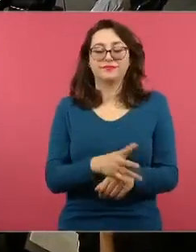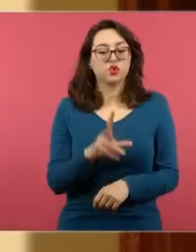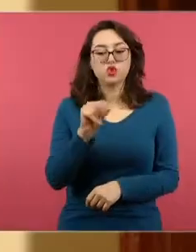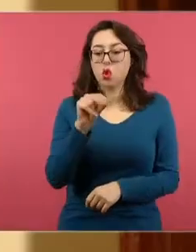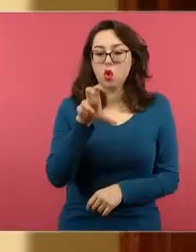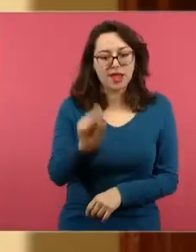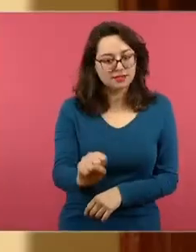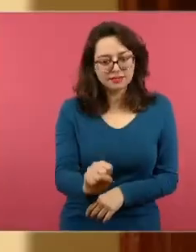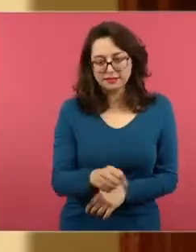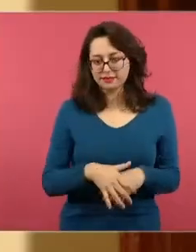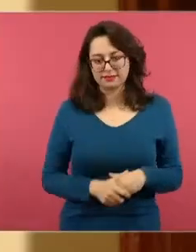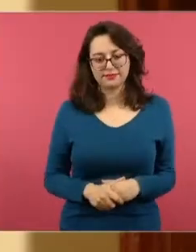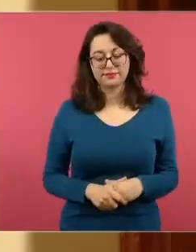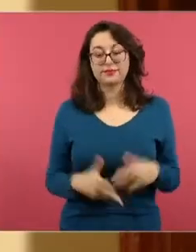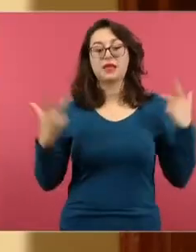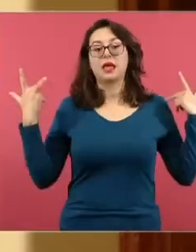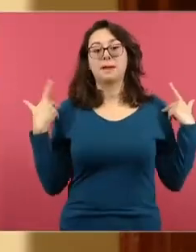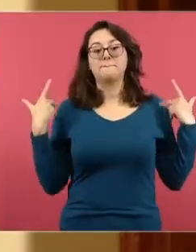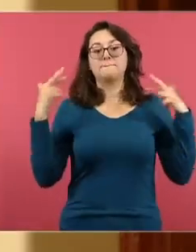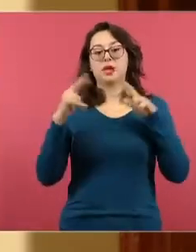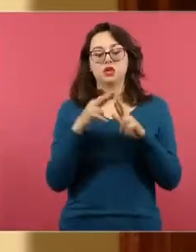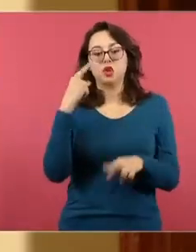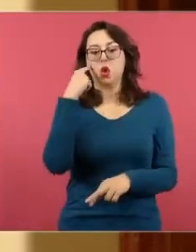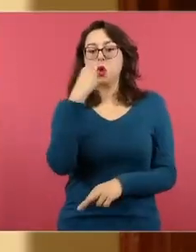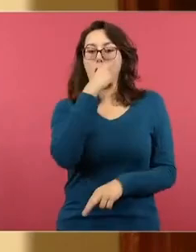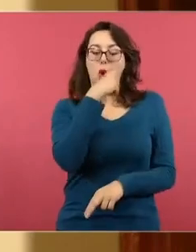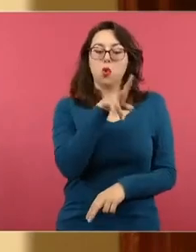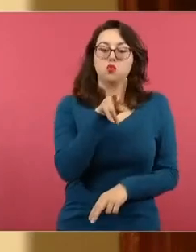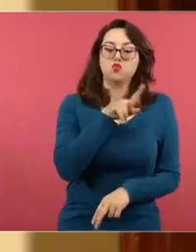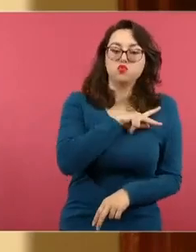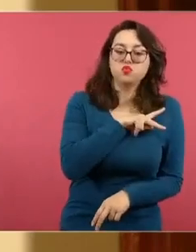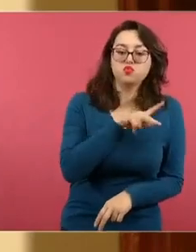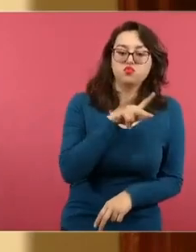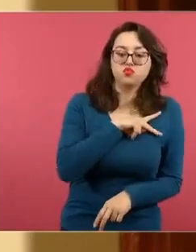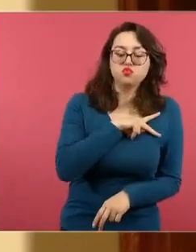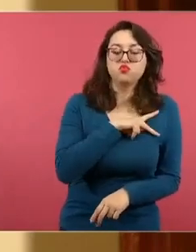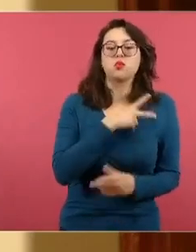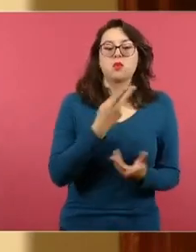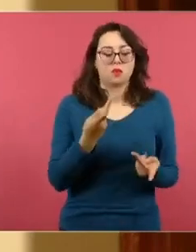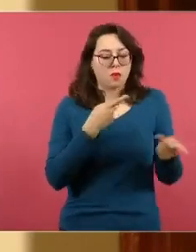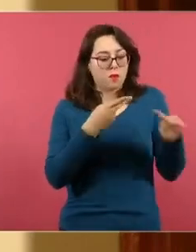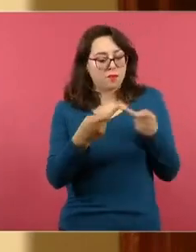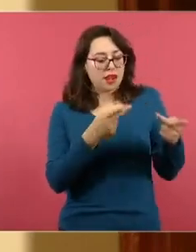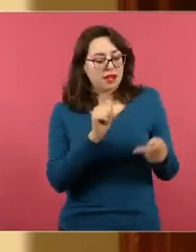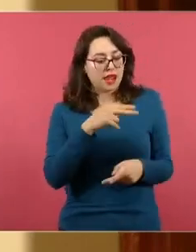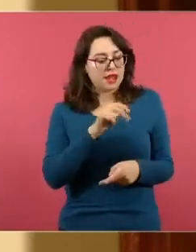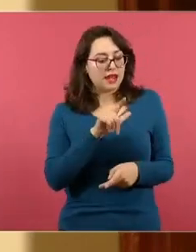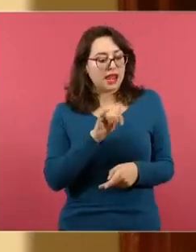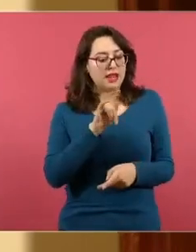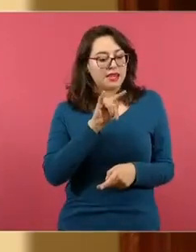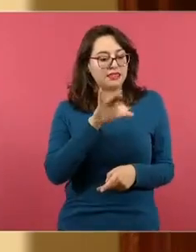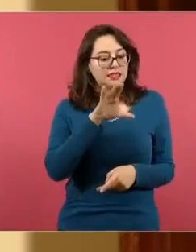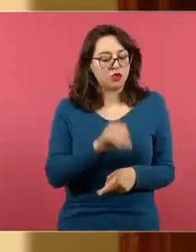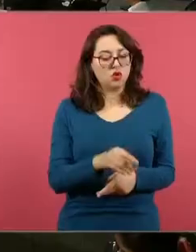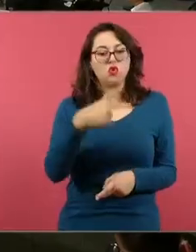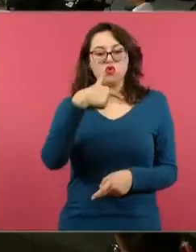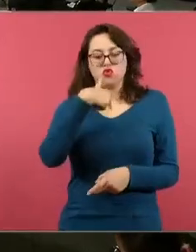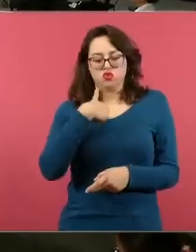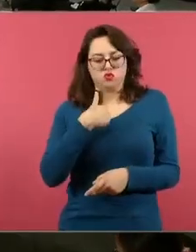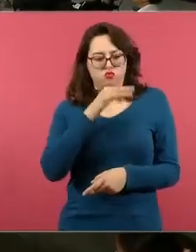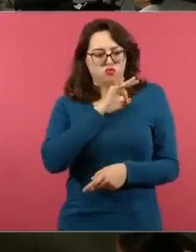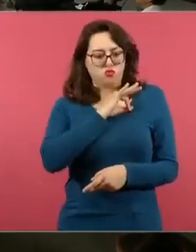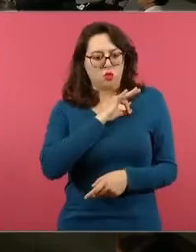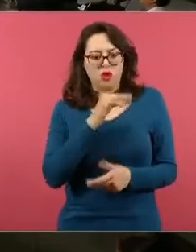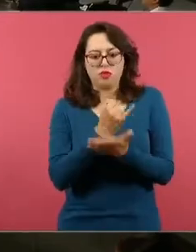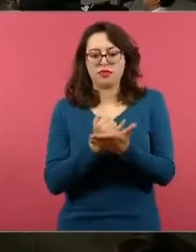los profesores y del plan analítico que se ha desarrollado en los consejos técnicos escolares yo puedo tomar decisiones en